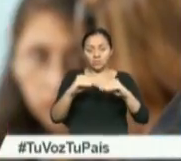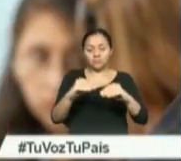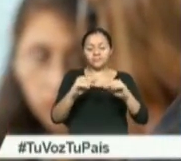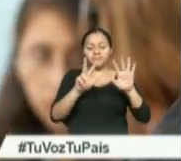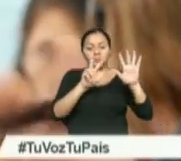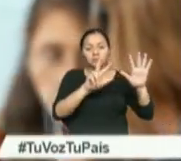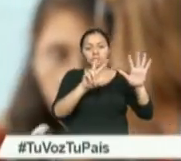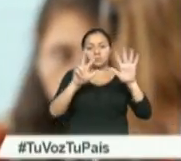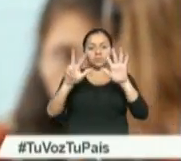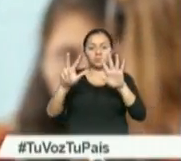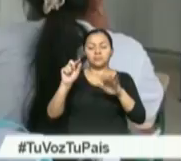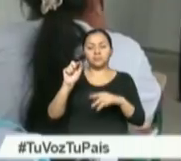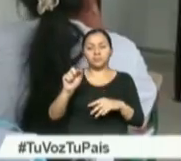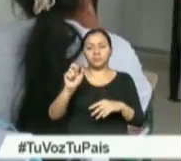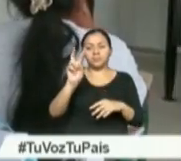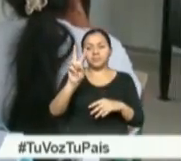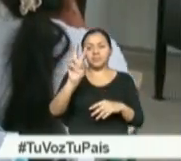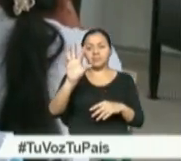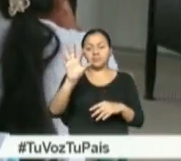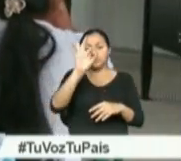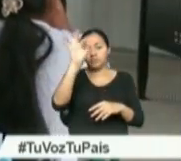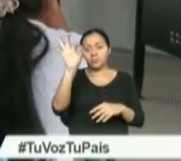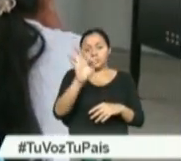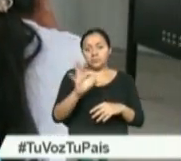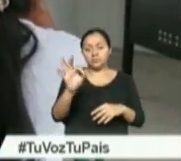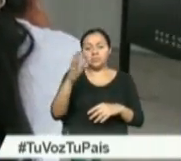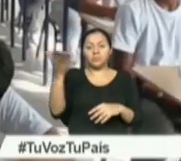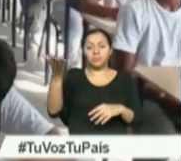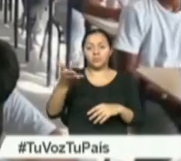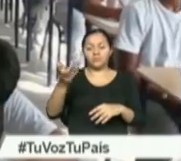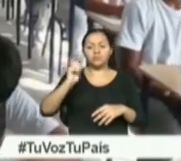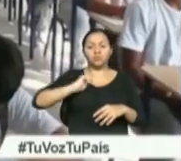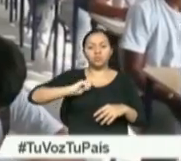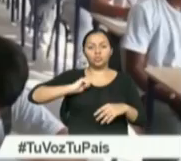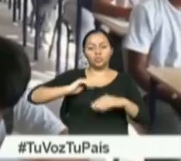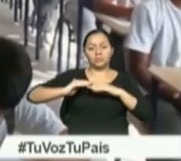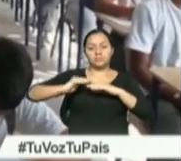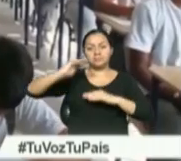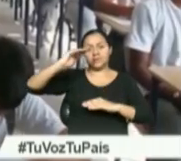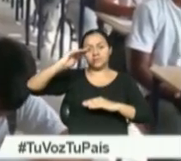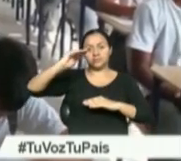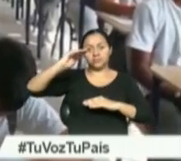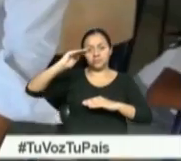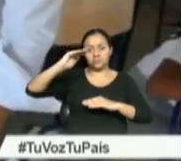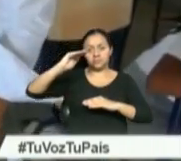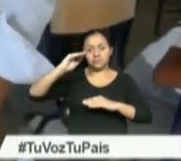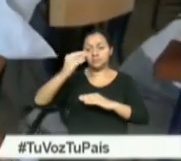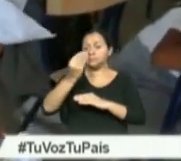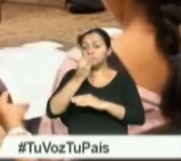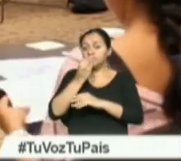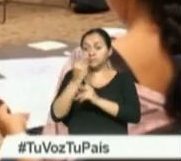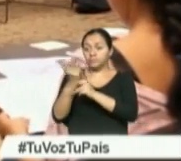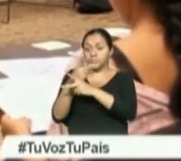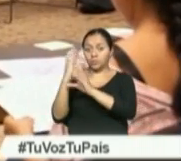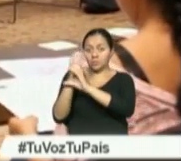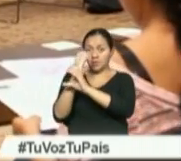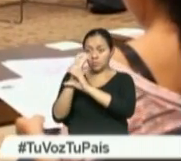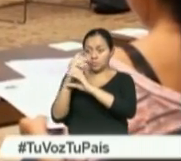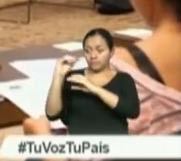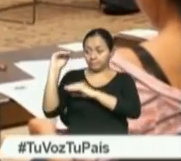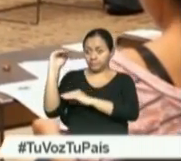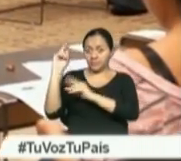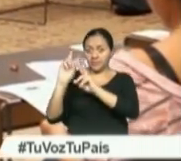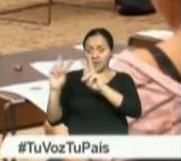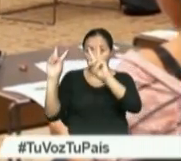.25% de los maestros perciben un salario mayor al de la canasta básica establecida. A esas